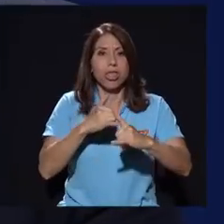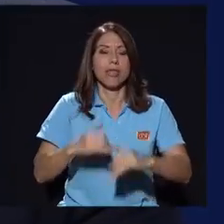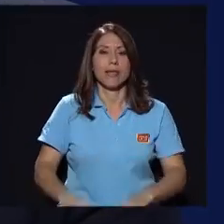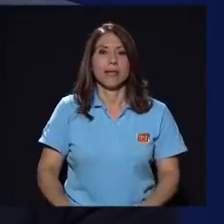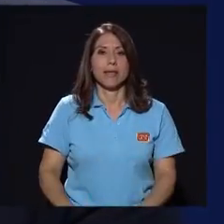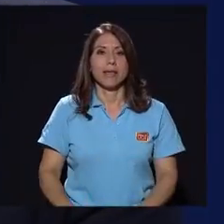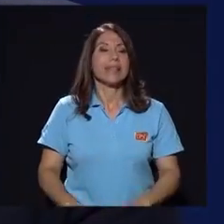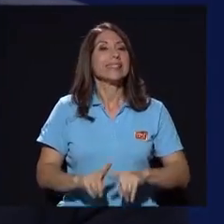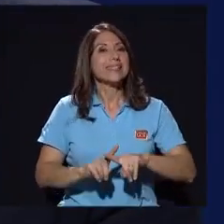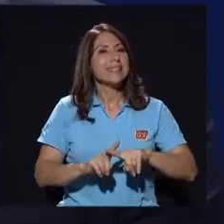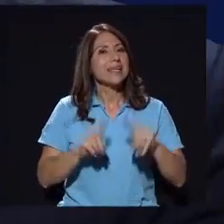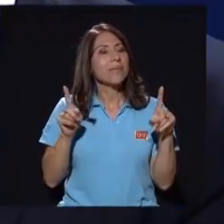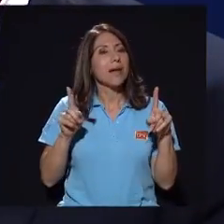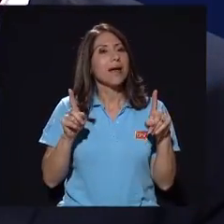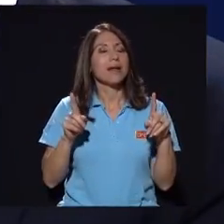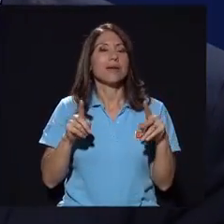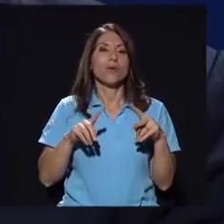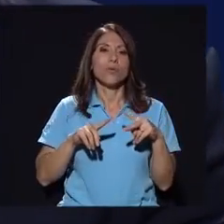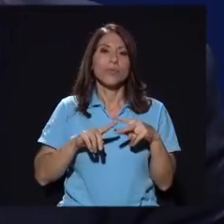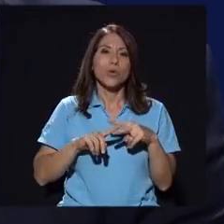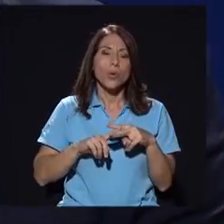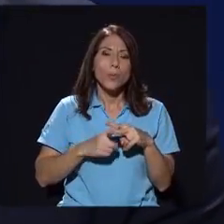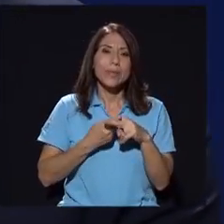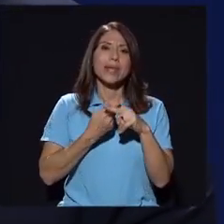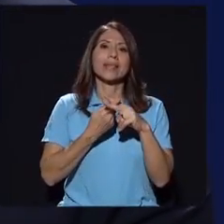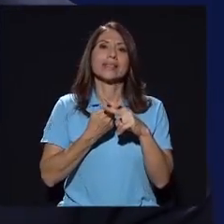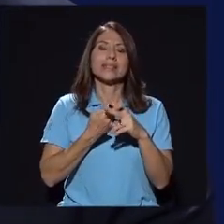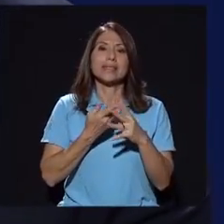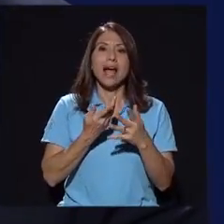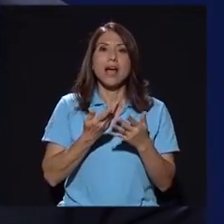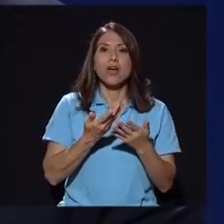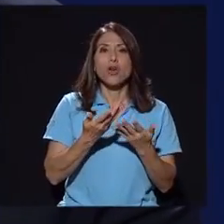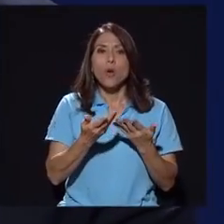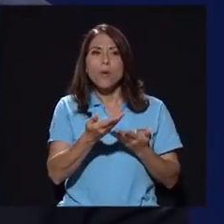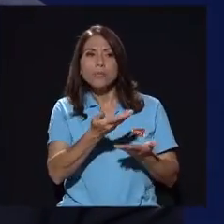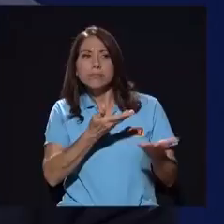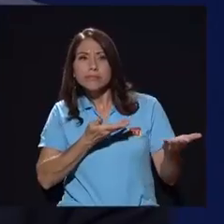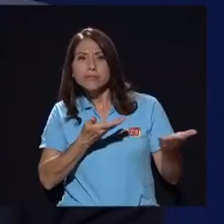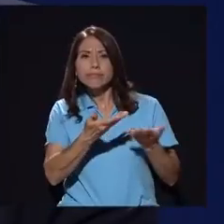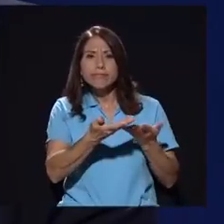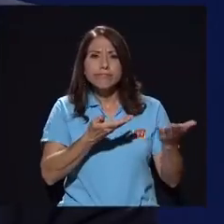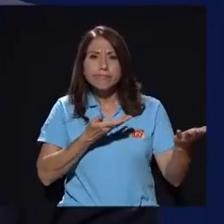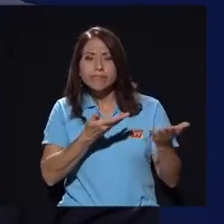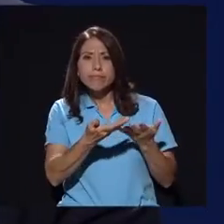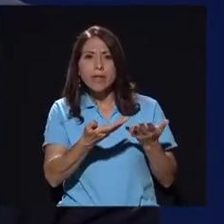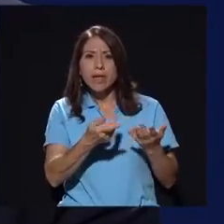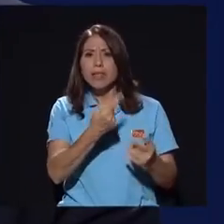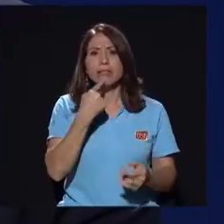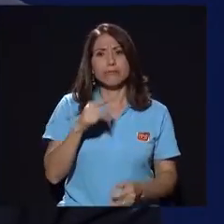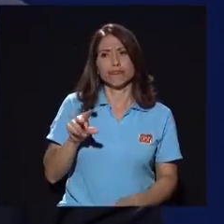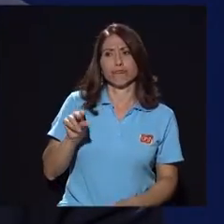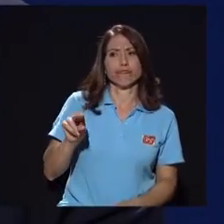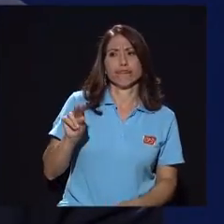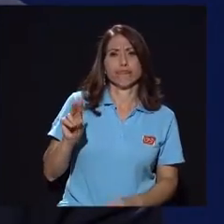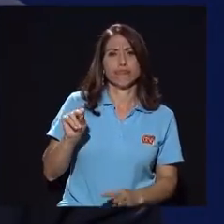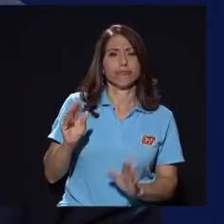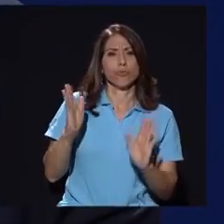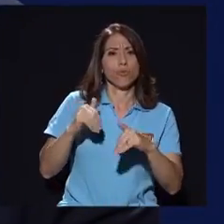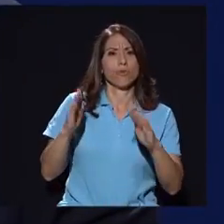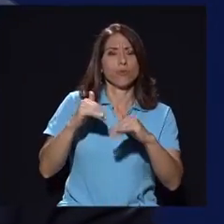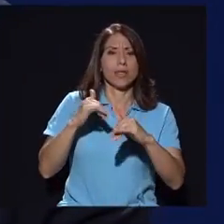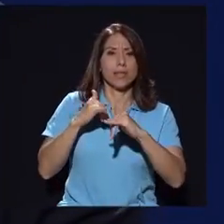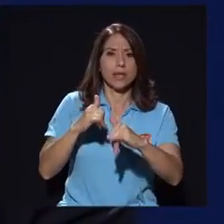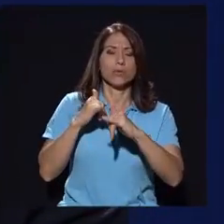Sin embargo, comienza en una serie repetida de intercambios con la fiscalía a negarse la existencia de esas